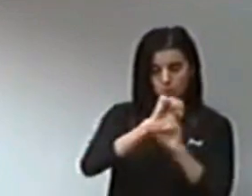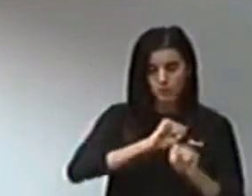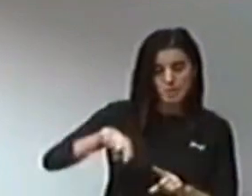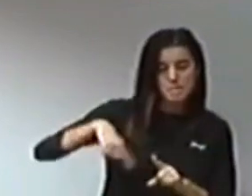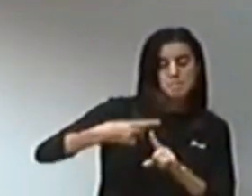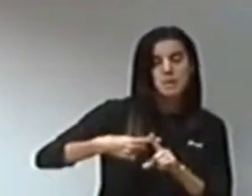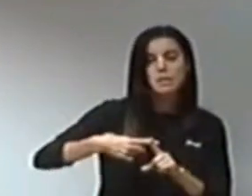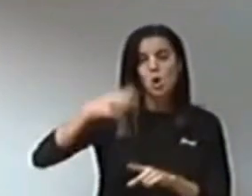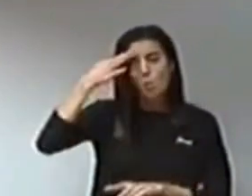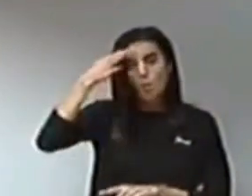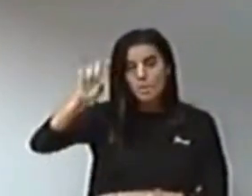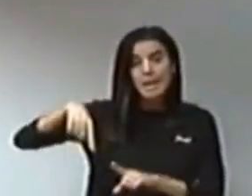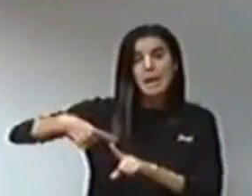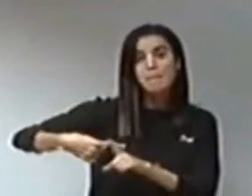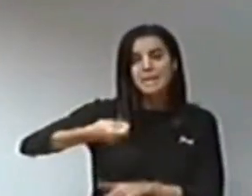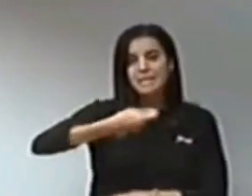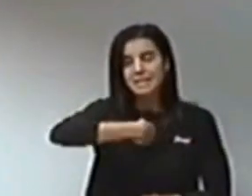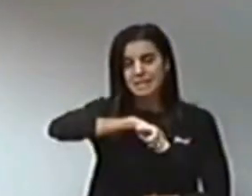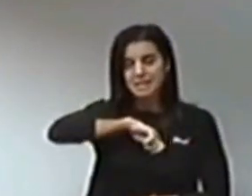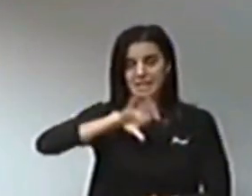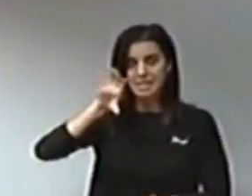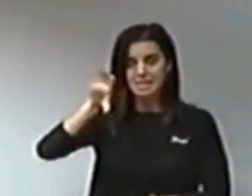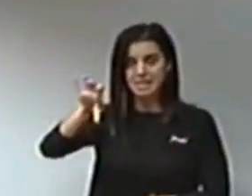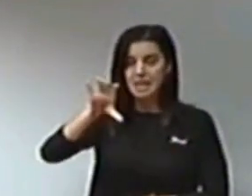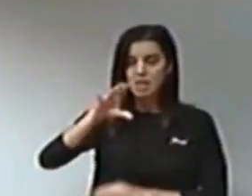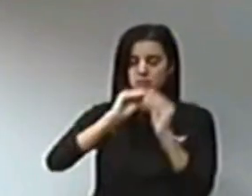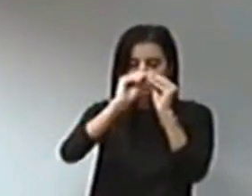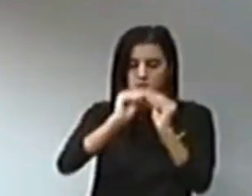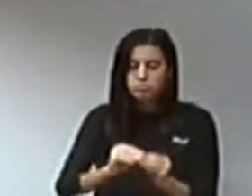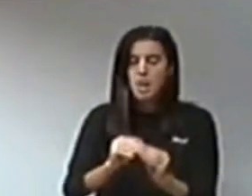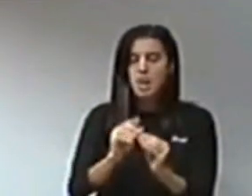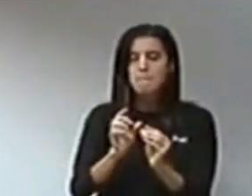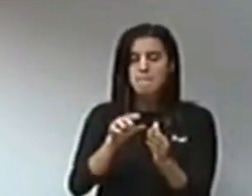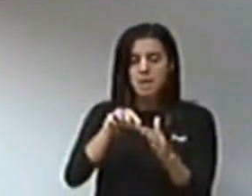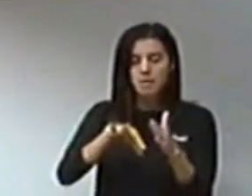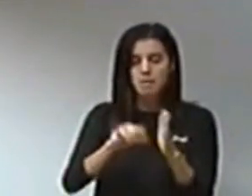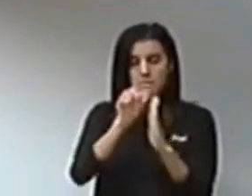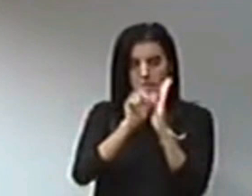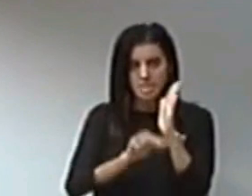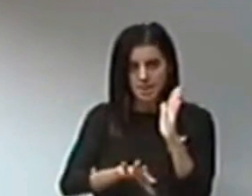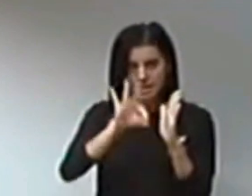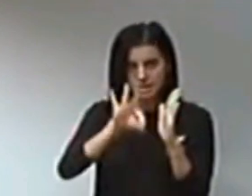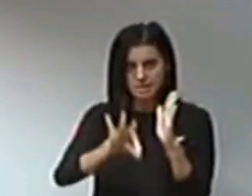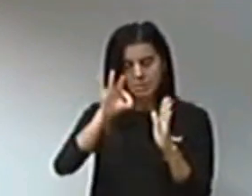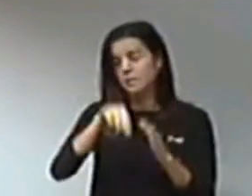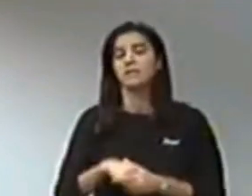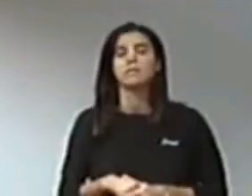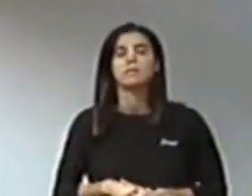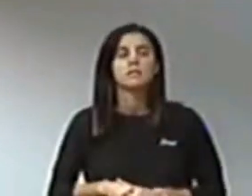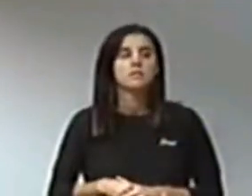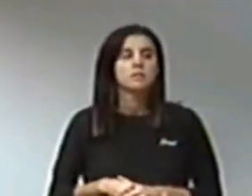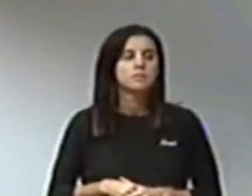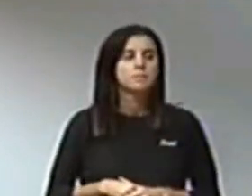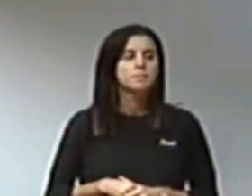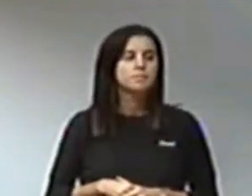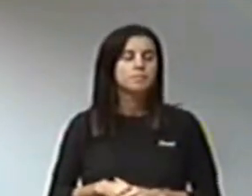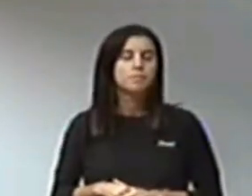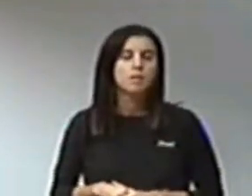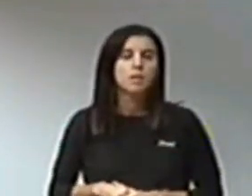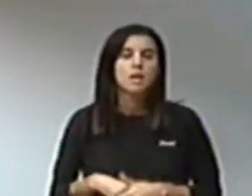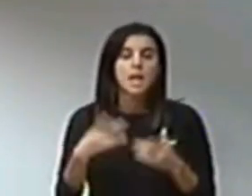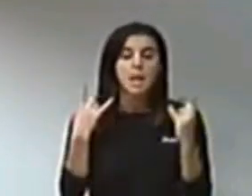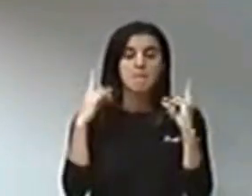y municipal. Han sido plurales y diversas las disposiciones legales de las que haya sido objeto.